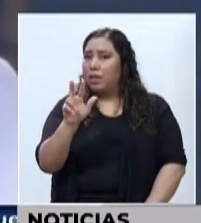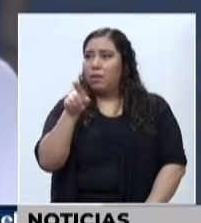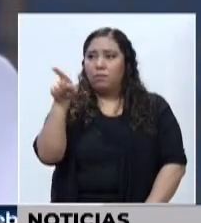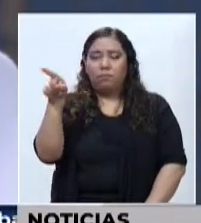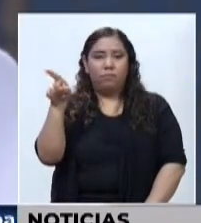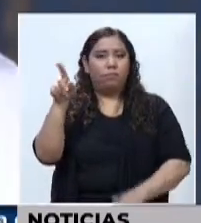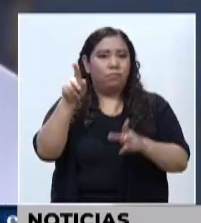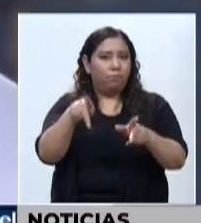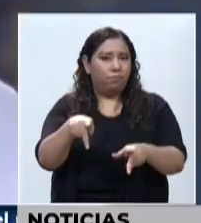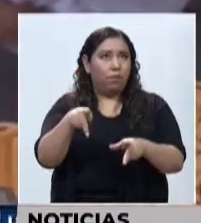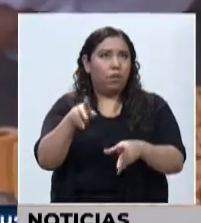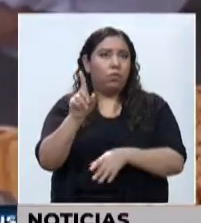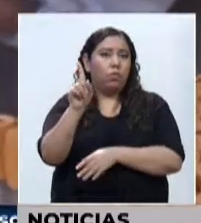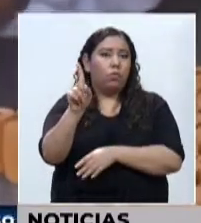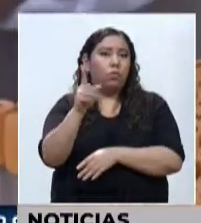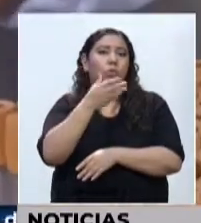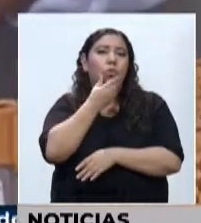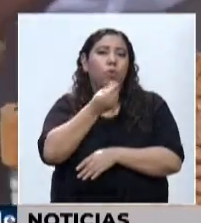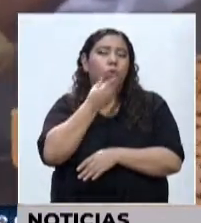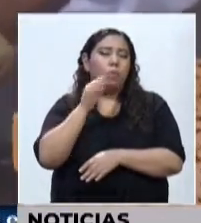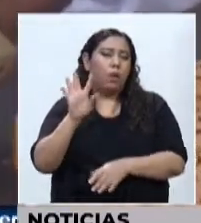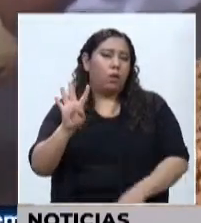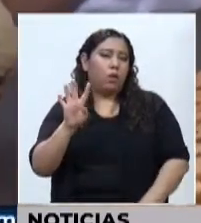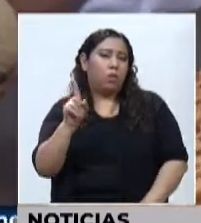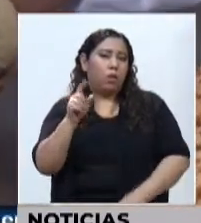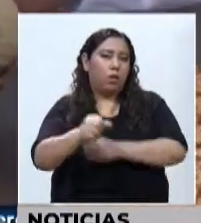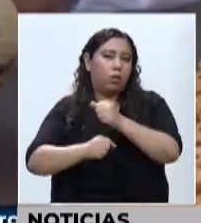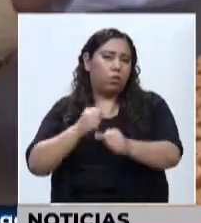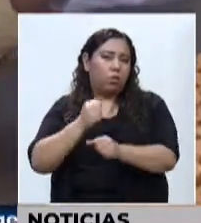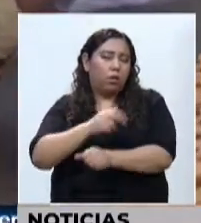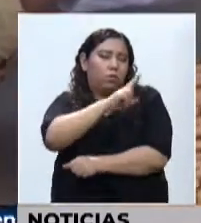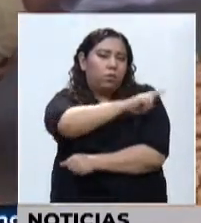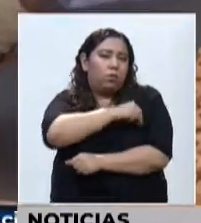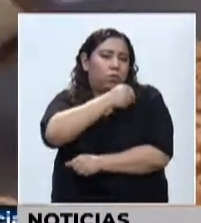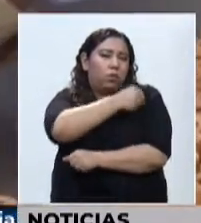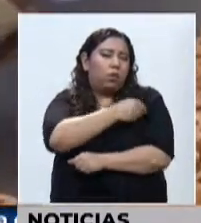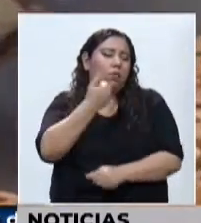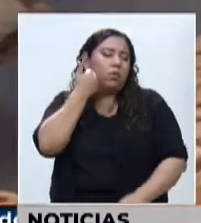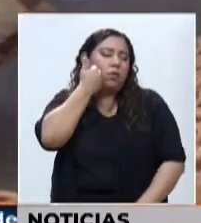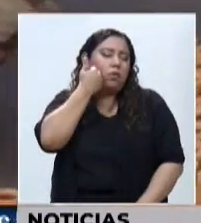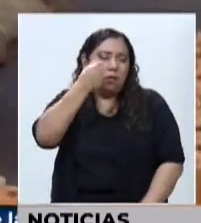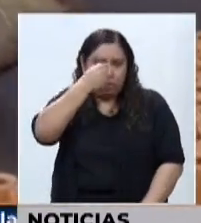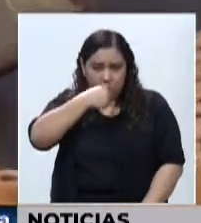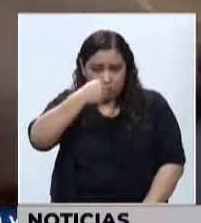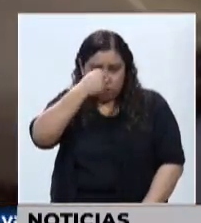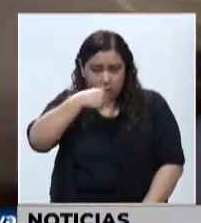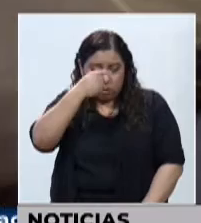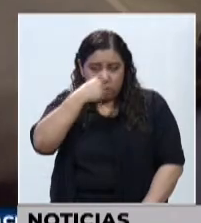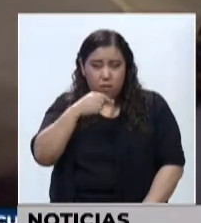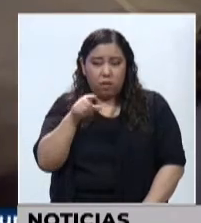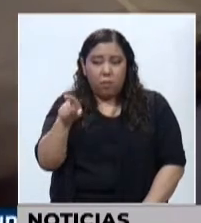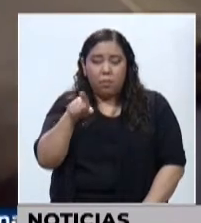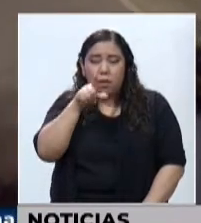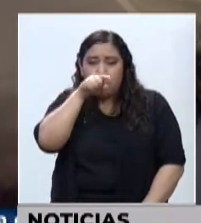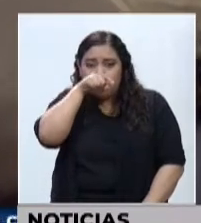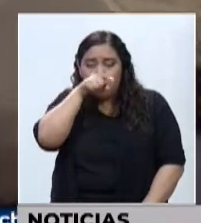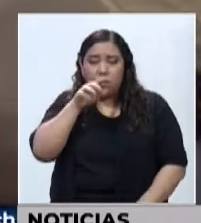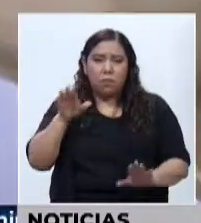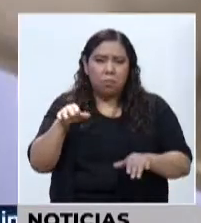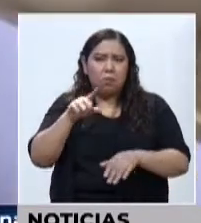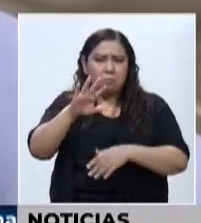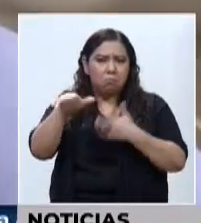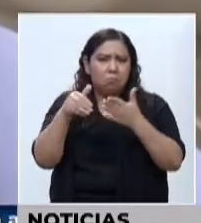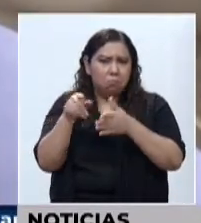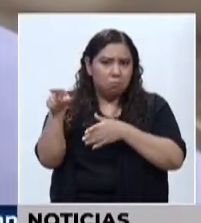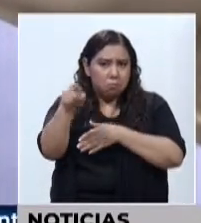país. El paciente es un hombre de 41 años que fue hospitalizado y diagnosticado con gripe aviar. Actualmente, el paciente está estable y todas las